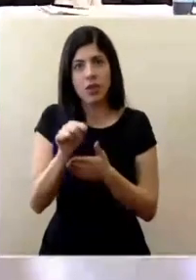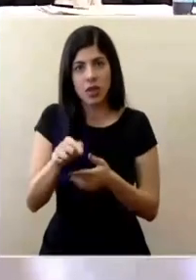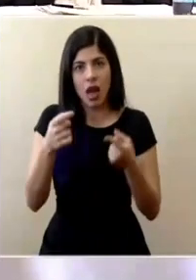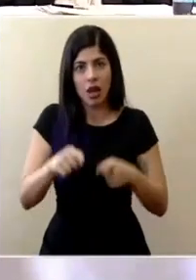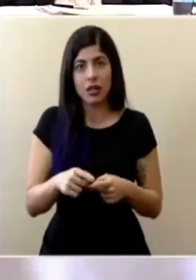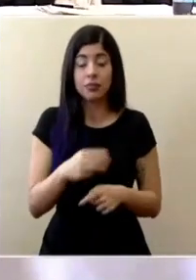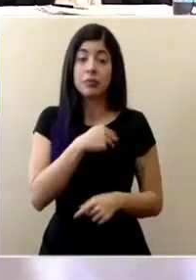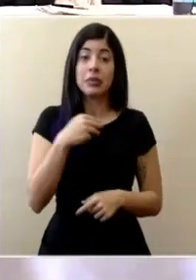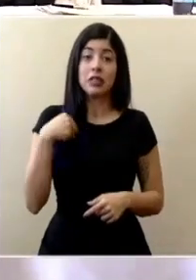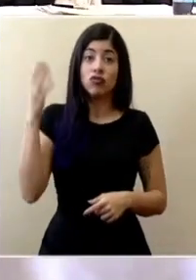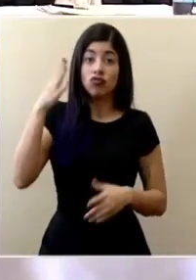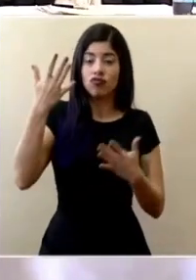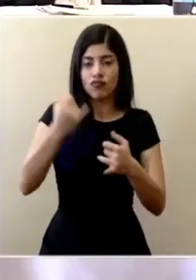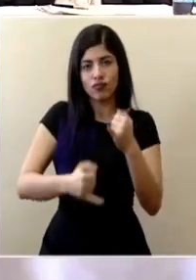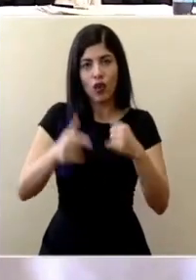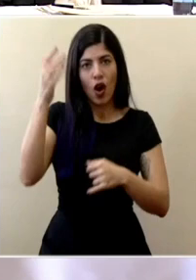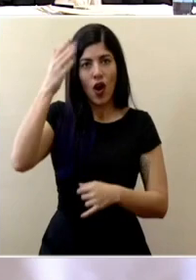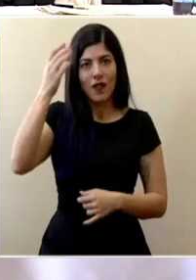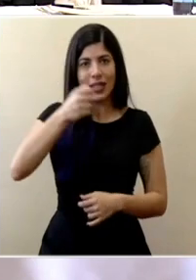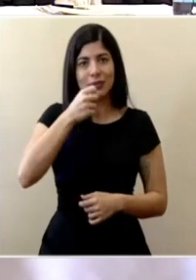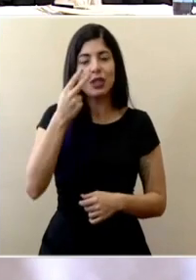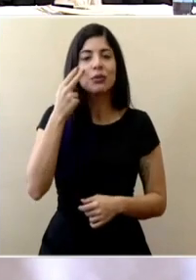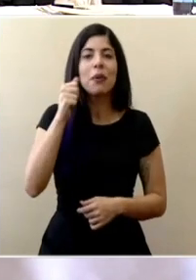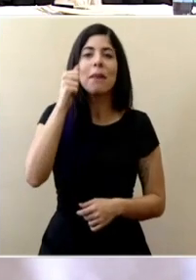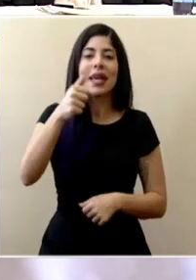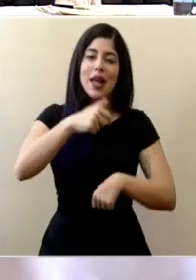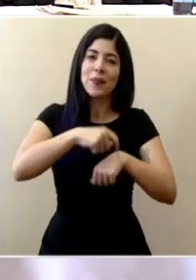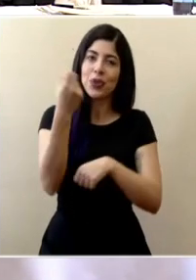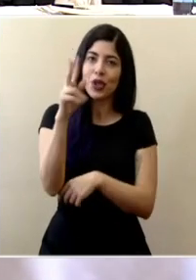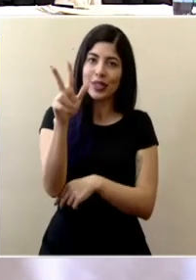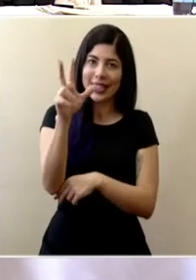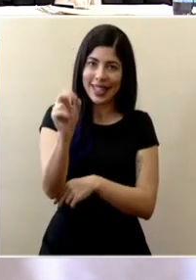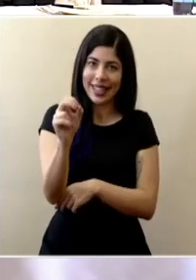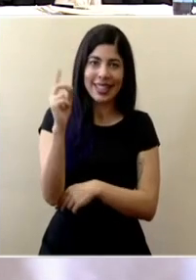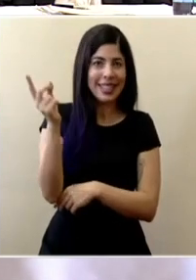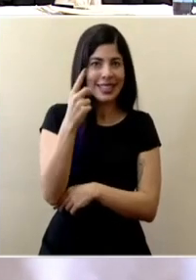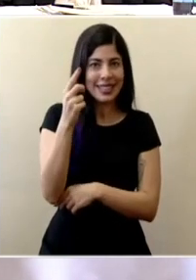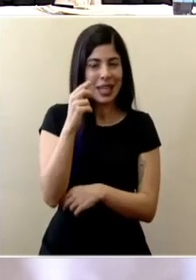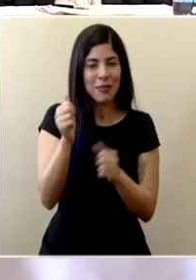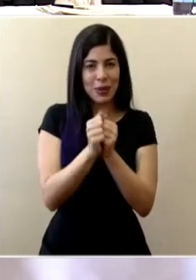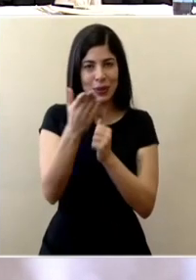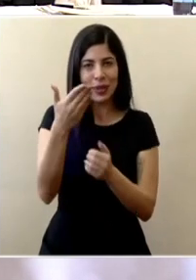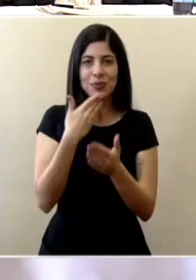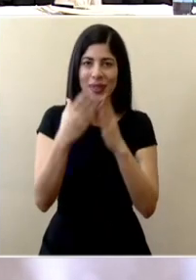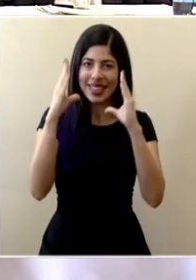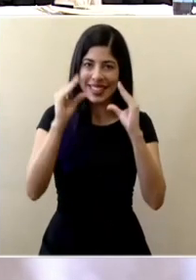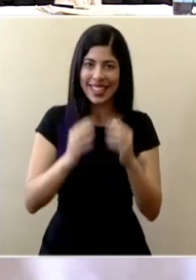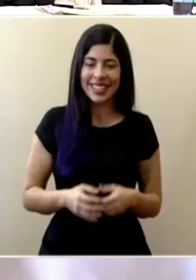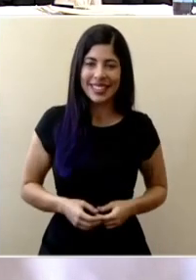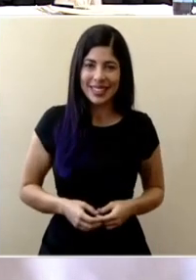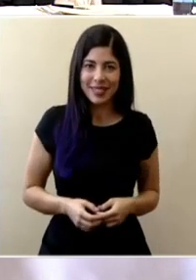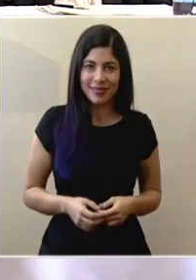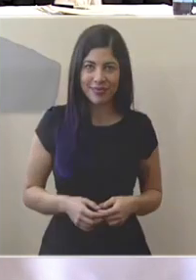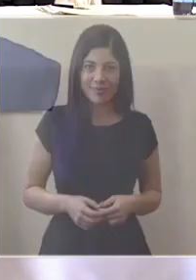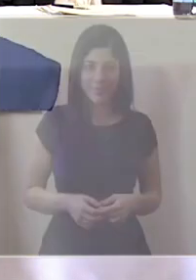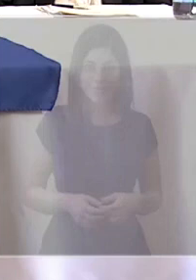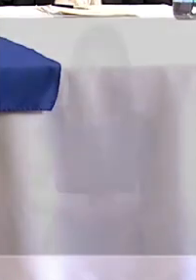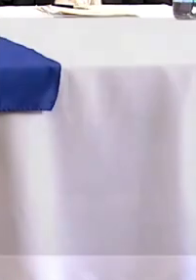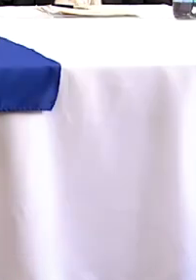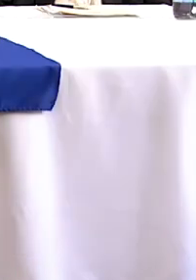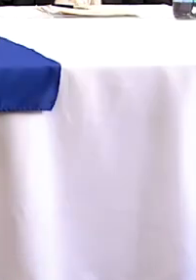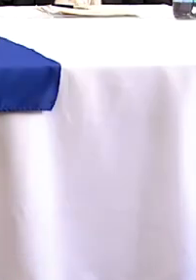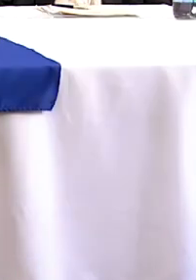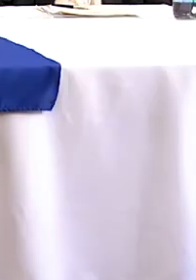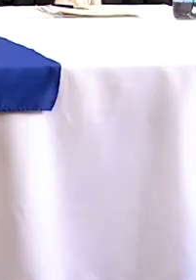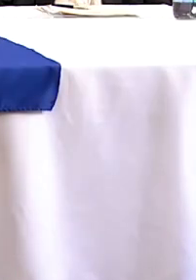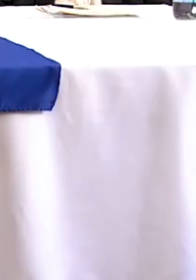del ministro damos por concluida esta conferencia de prensa nos vemos mañana a las 12 y 30 siempre en línea muchas gracias buenas tardes gracias